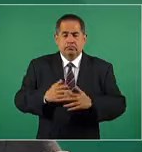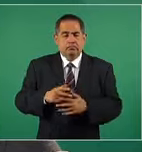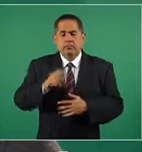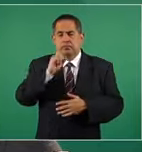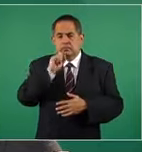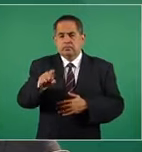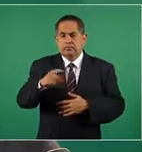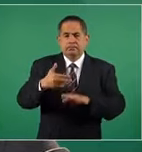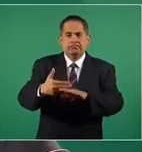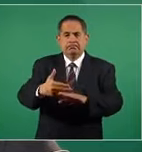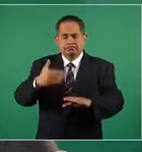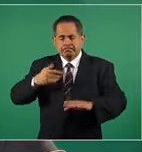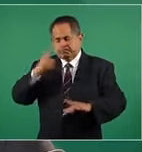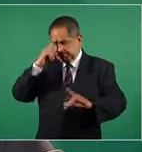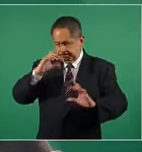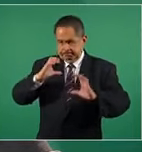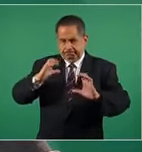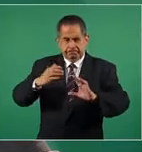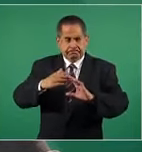prevenir,